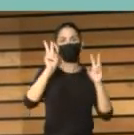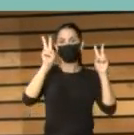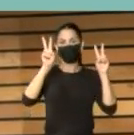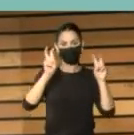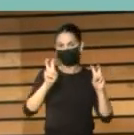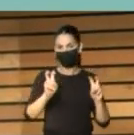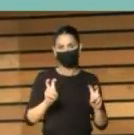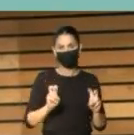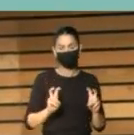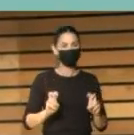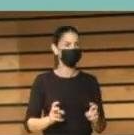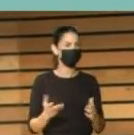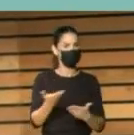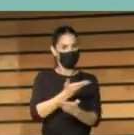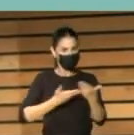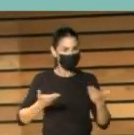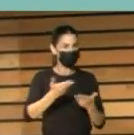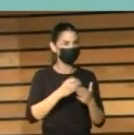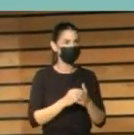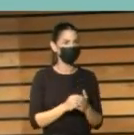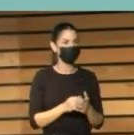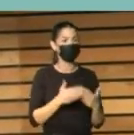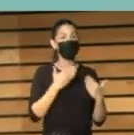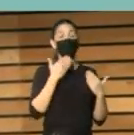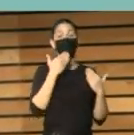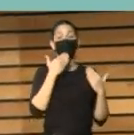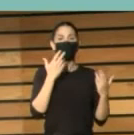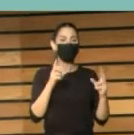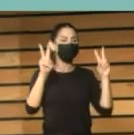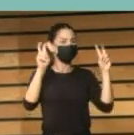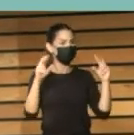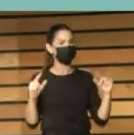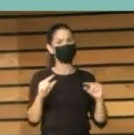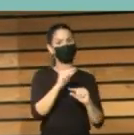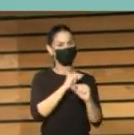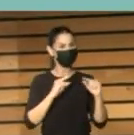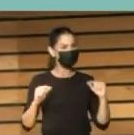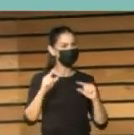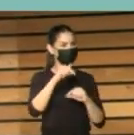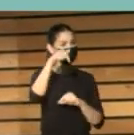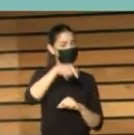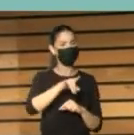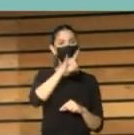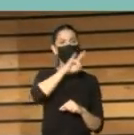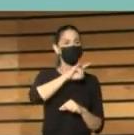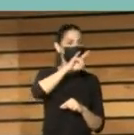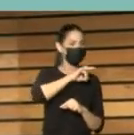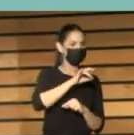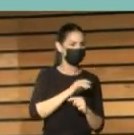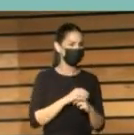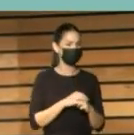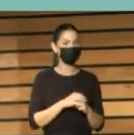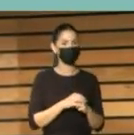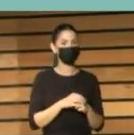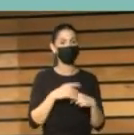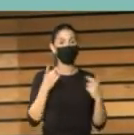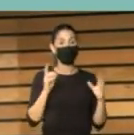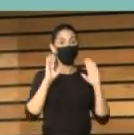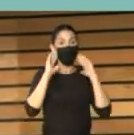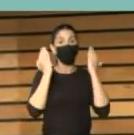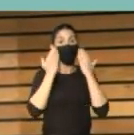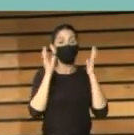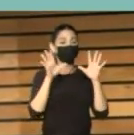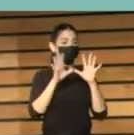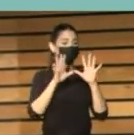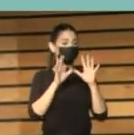Gracias a ese empuje, gracias a ese debate que ha habido en los últimos años en este archipiélago por el cual yo creo que se celebra también este Congreso. Nosotros